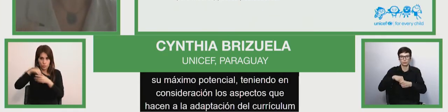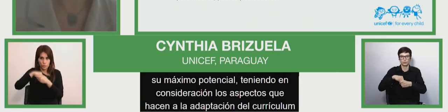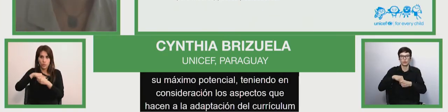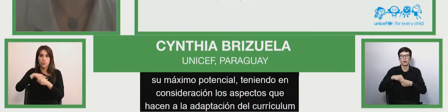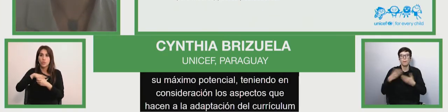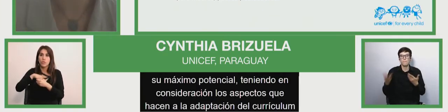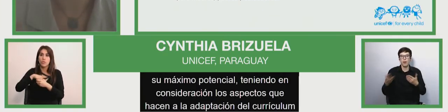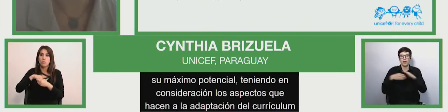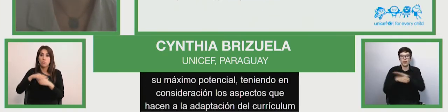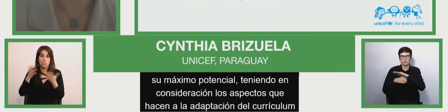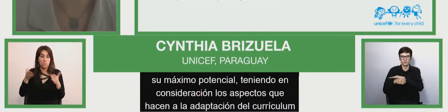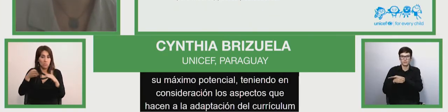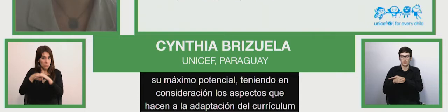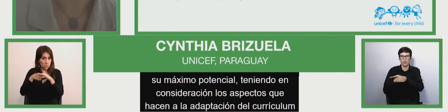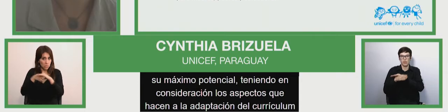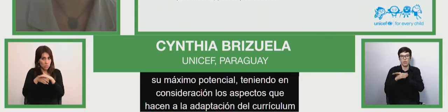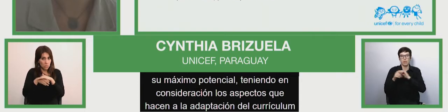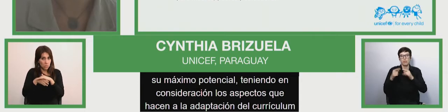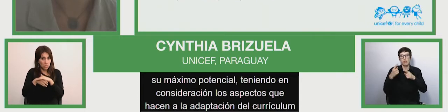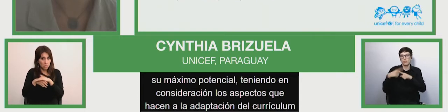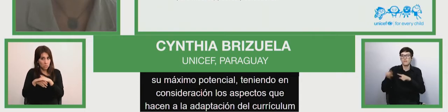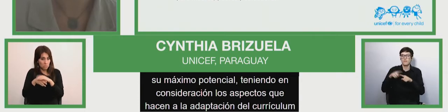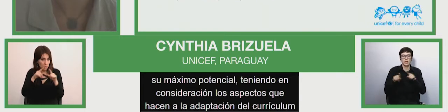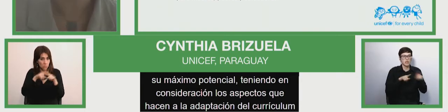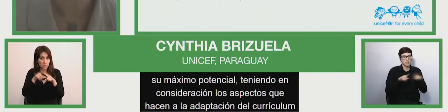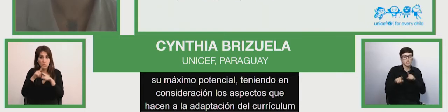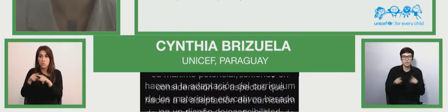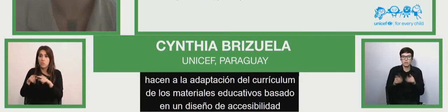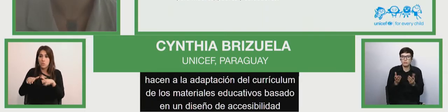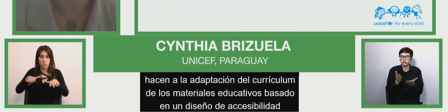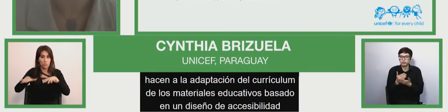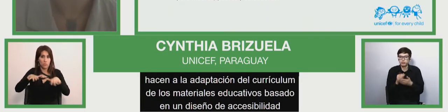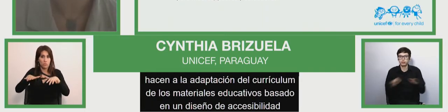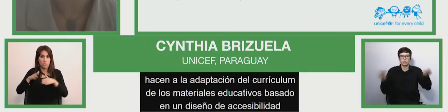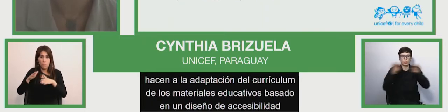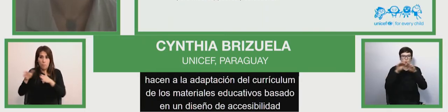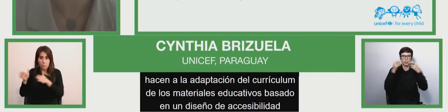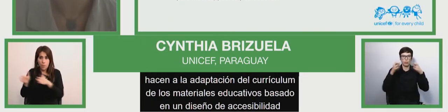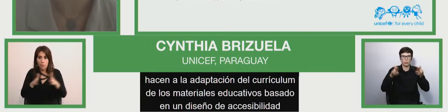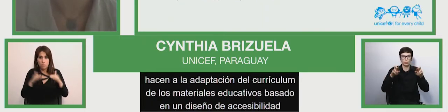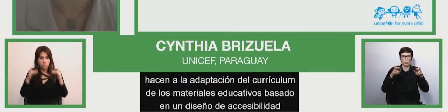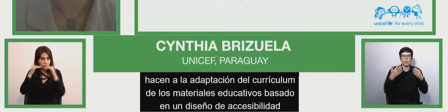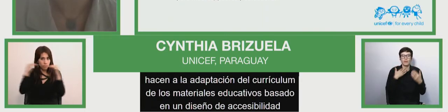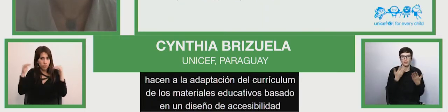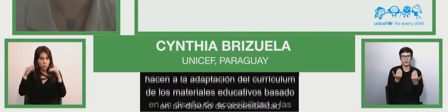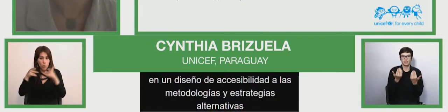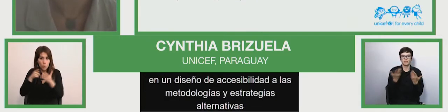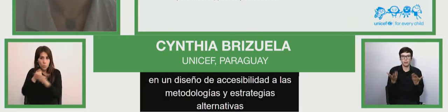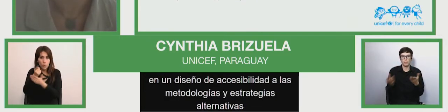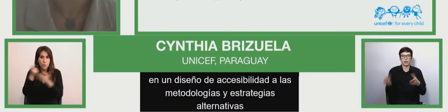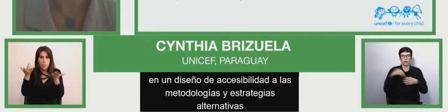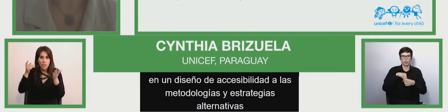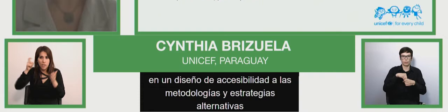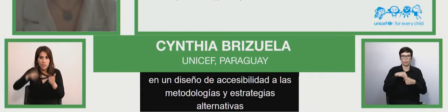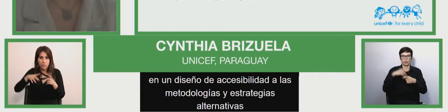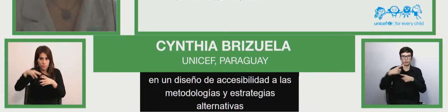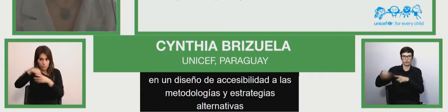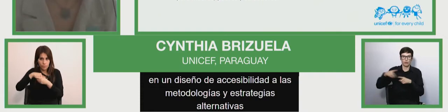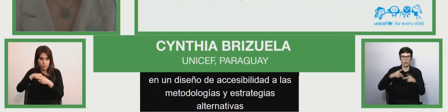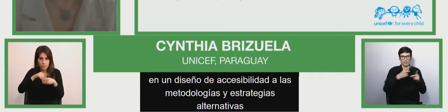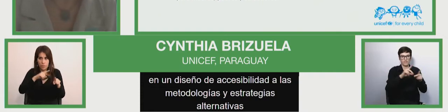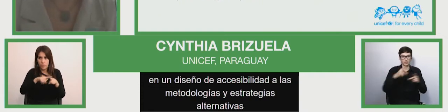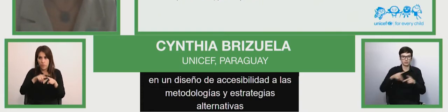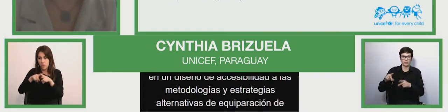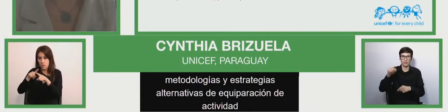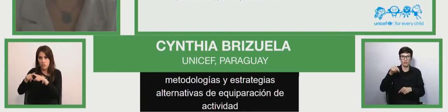a las metodologías y estrategias y alternativas de equiparación de oportunidades que se necesita para la incorporación de la diversidad y